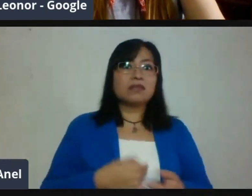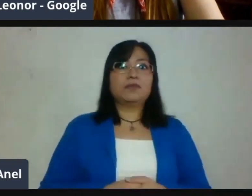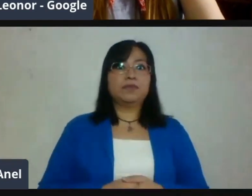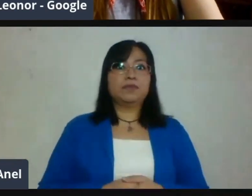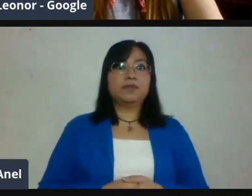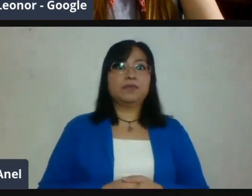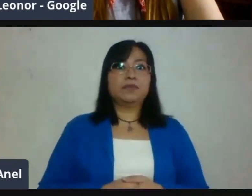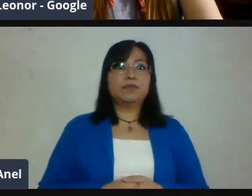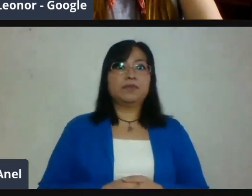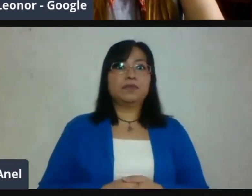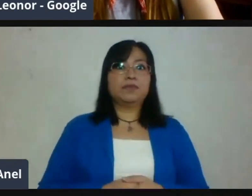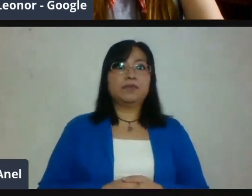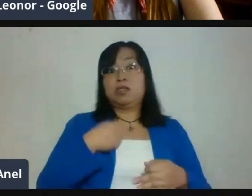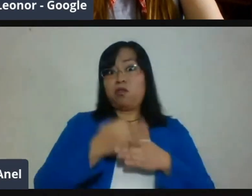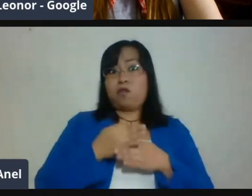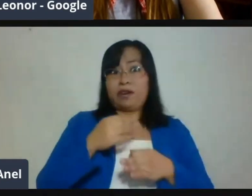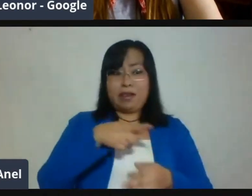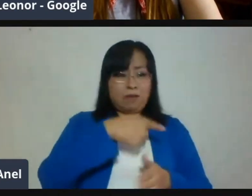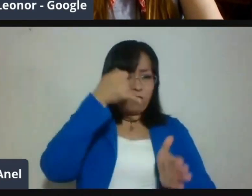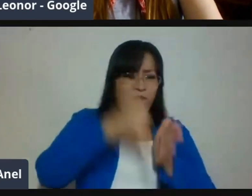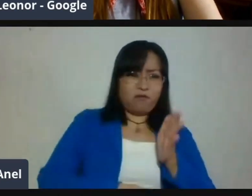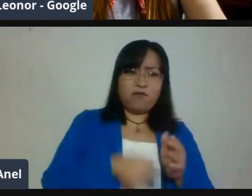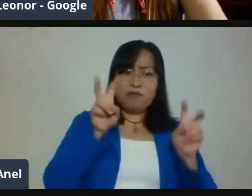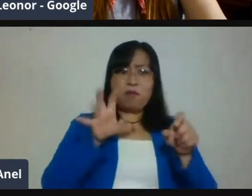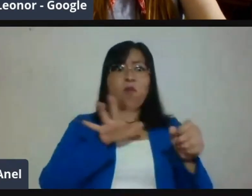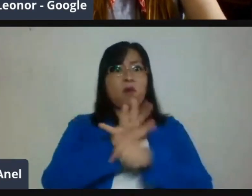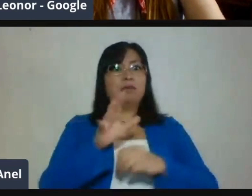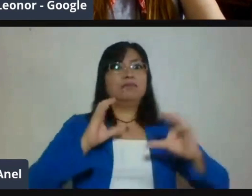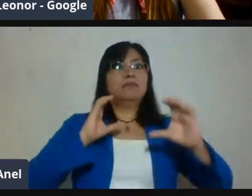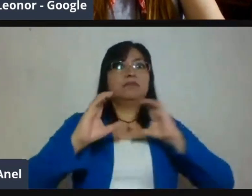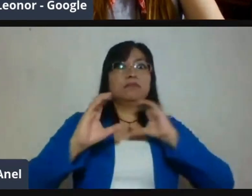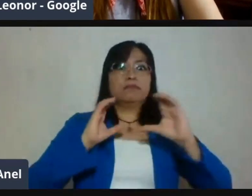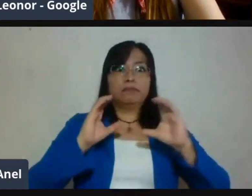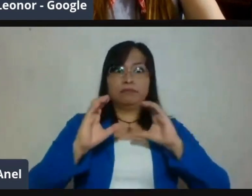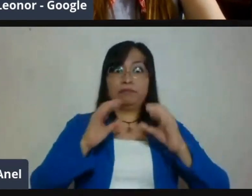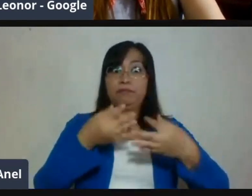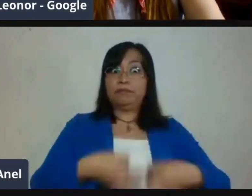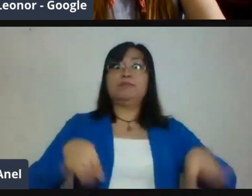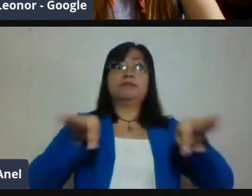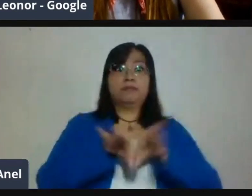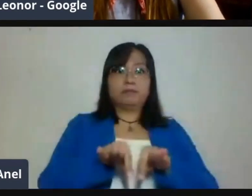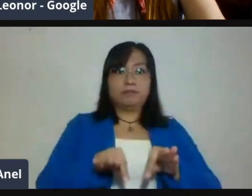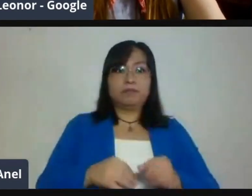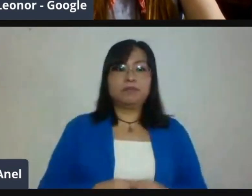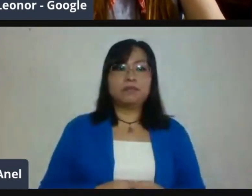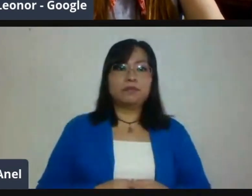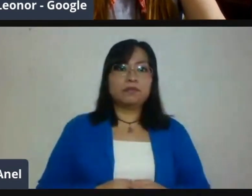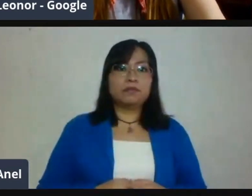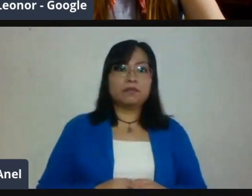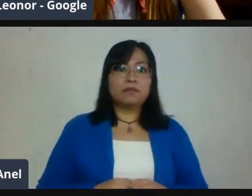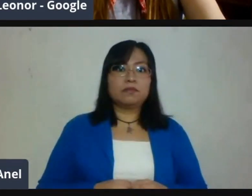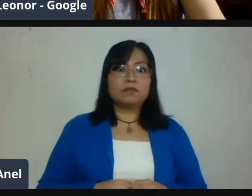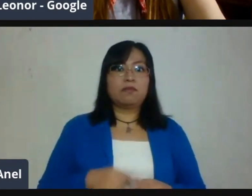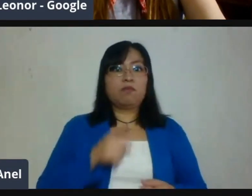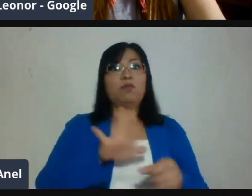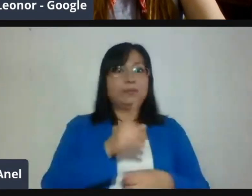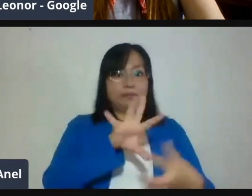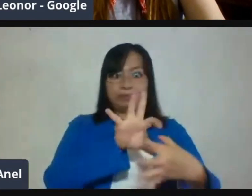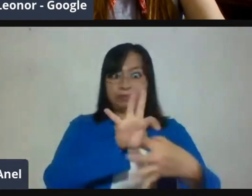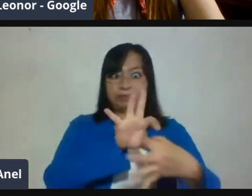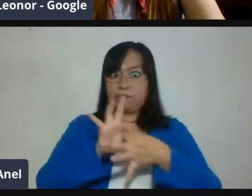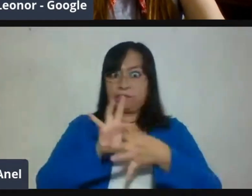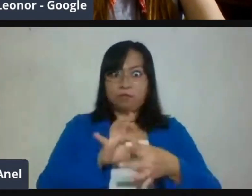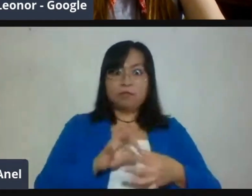para todos lados, para los tres principales sectores que estamos metidos en esto, que es el tema de los padres de familia, el tema